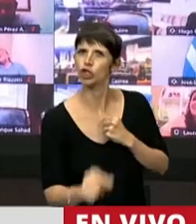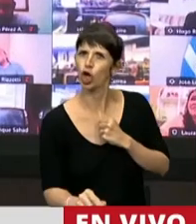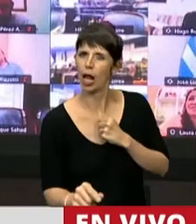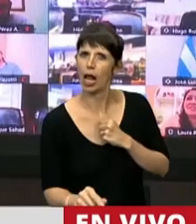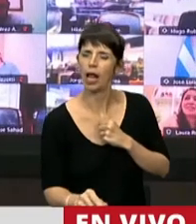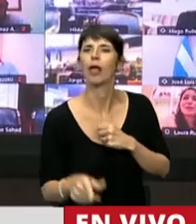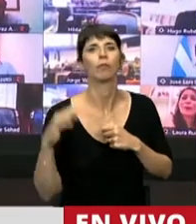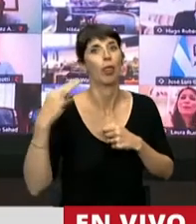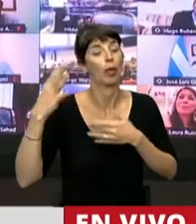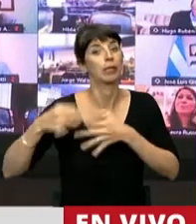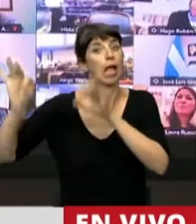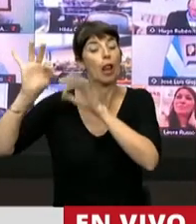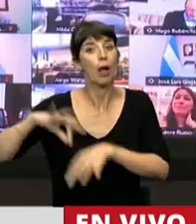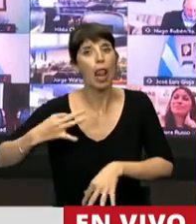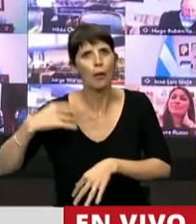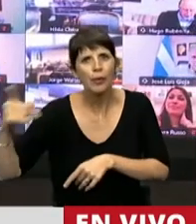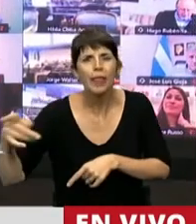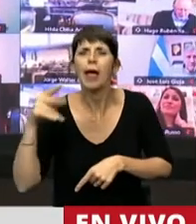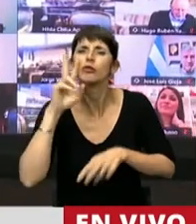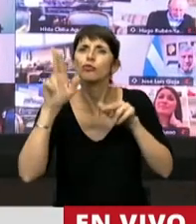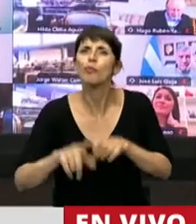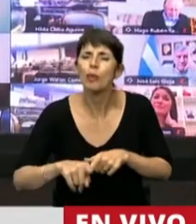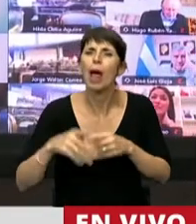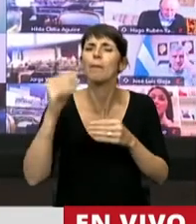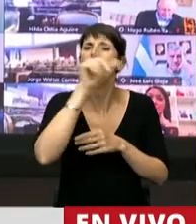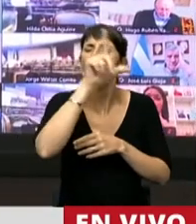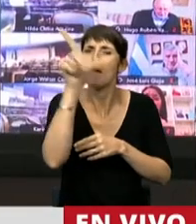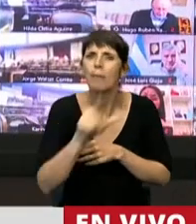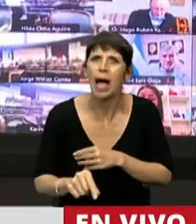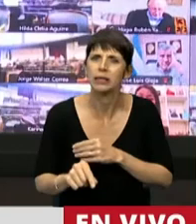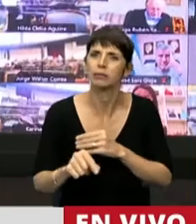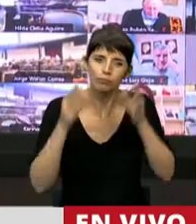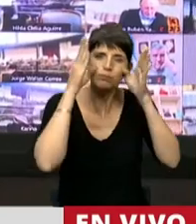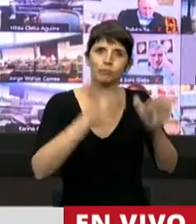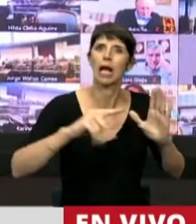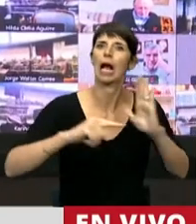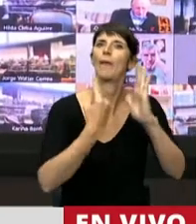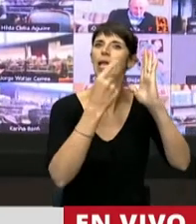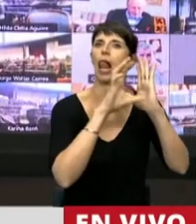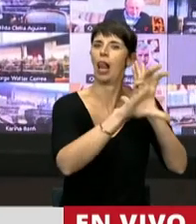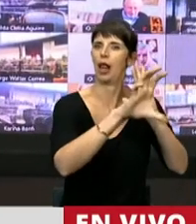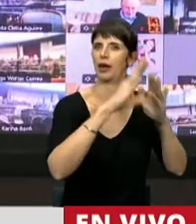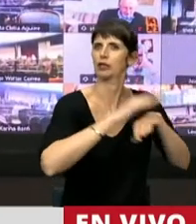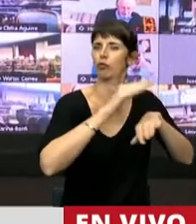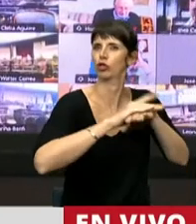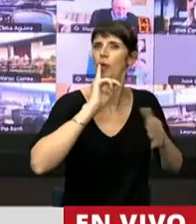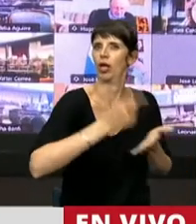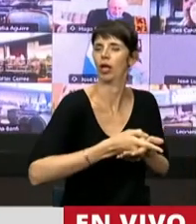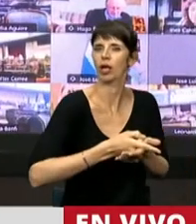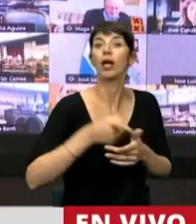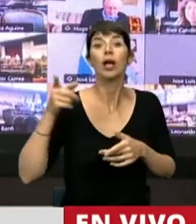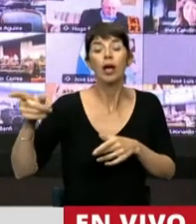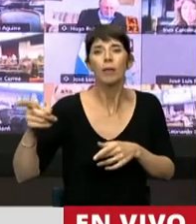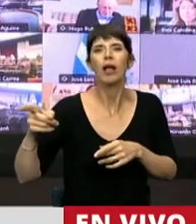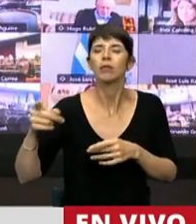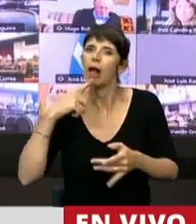país, pero era un proyecto de país centralista, pero no conforme con eso. Lo engañaron a Ángel Vicente